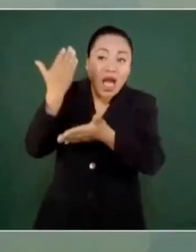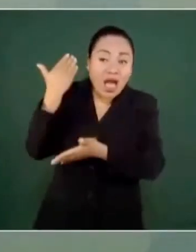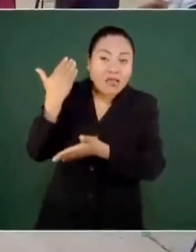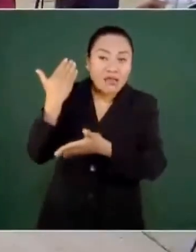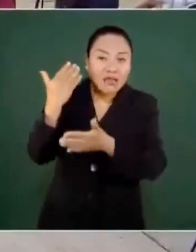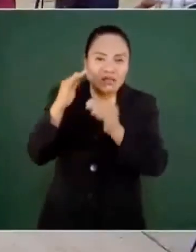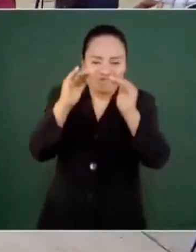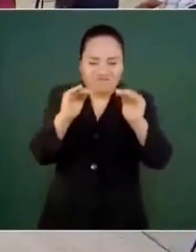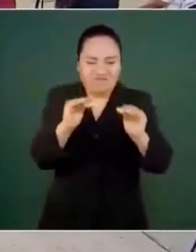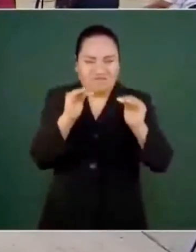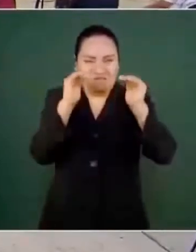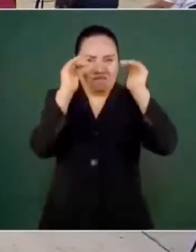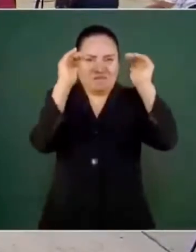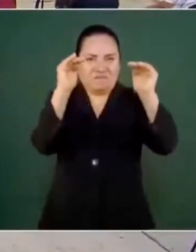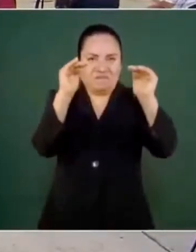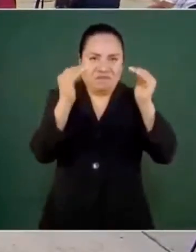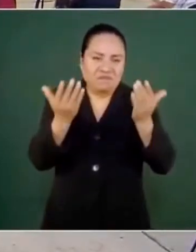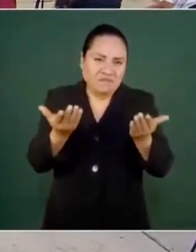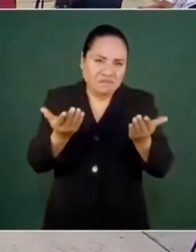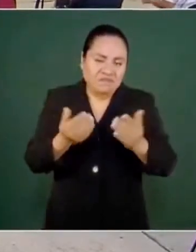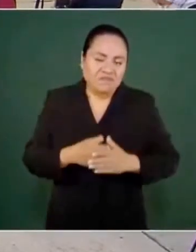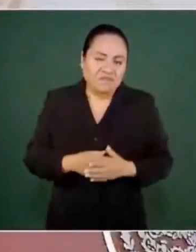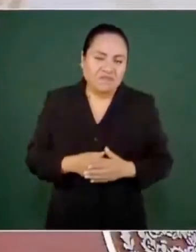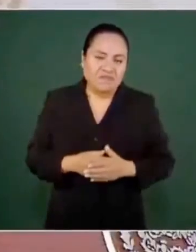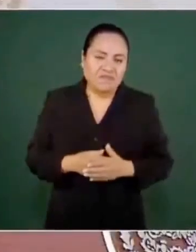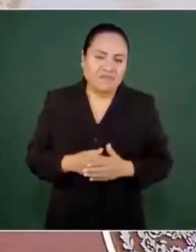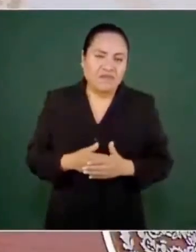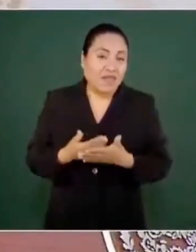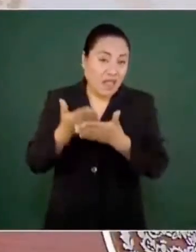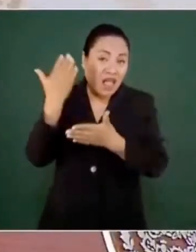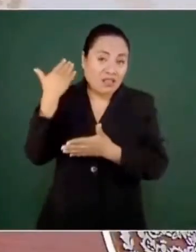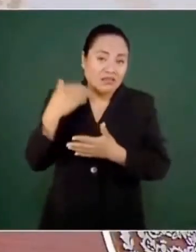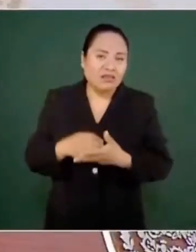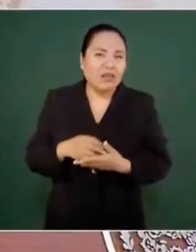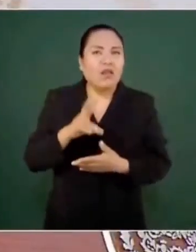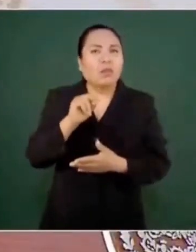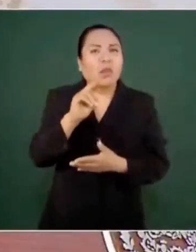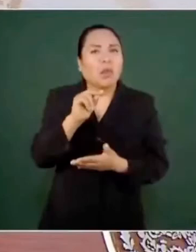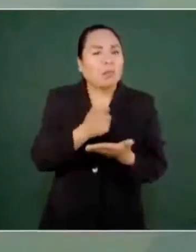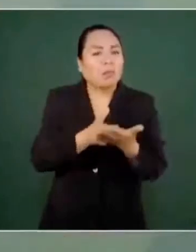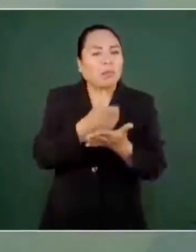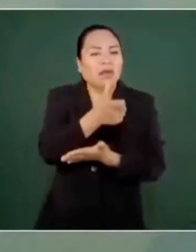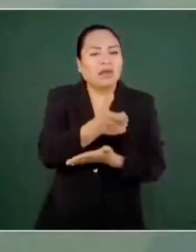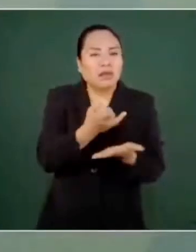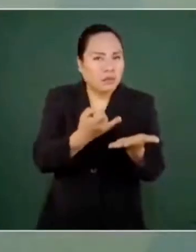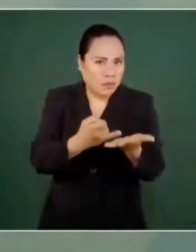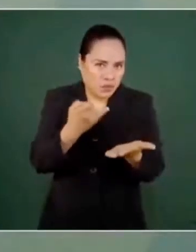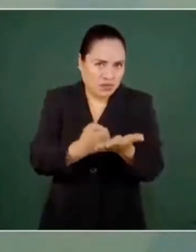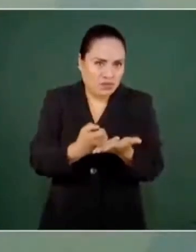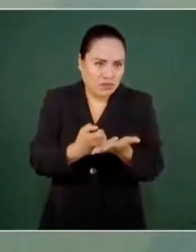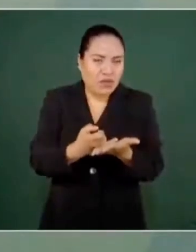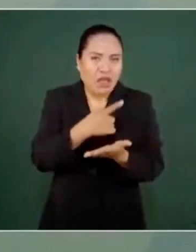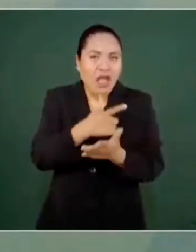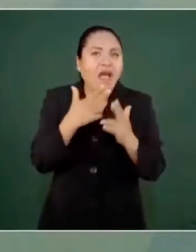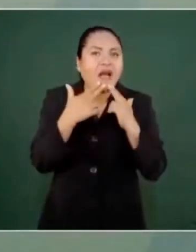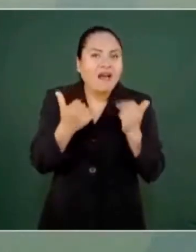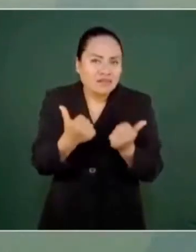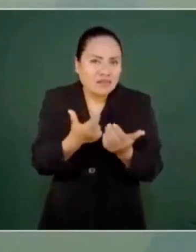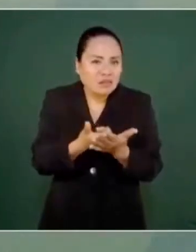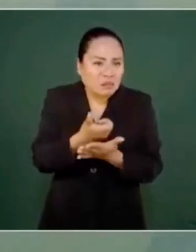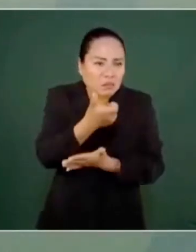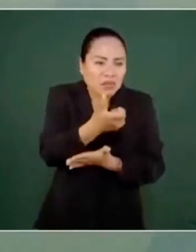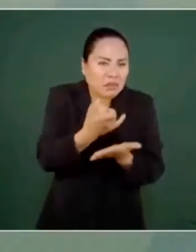no pagaban impuestos. Es una cosa